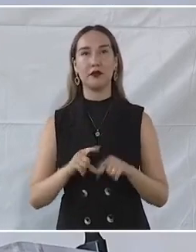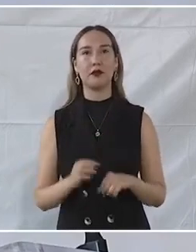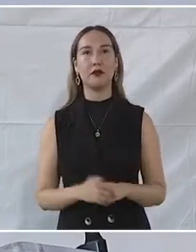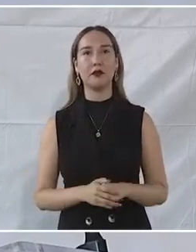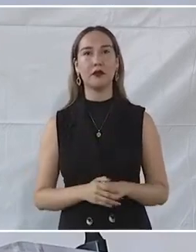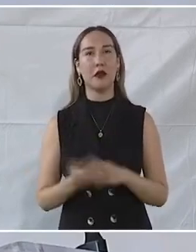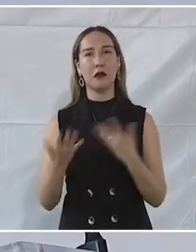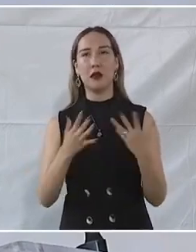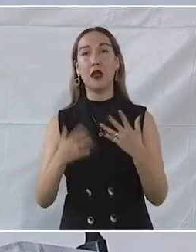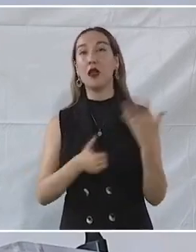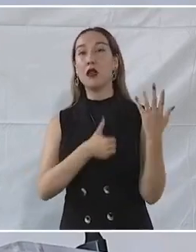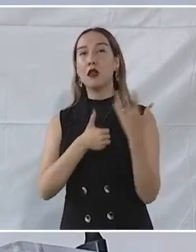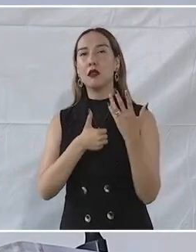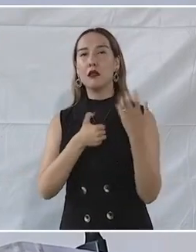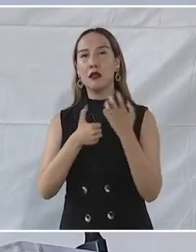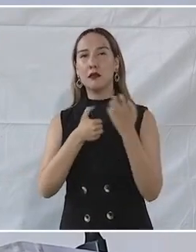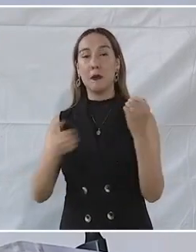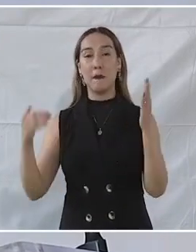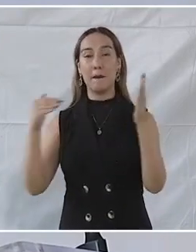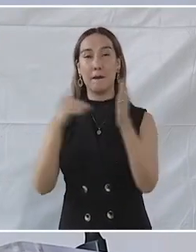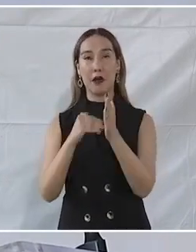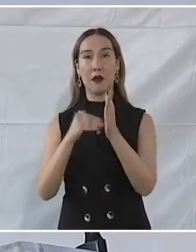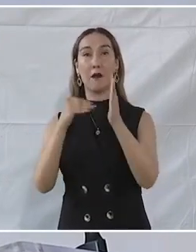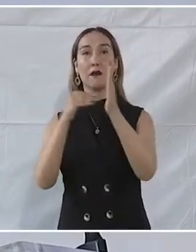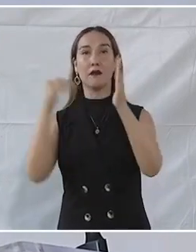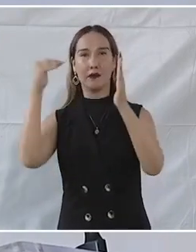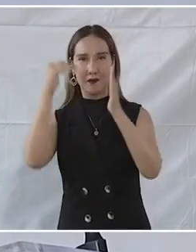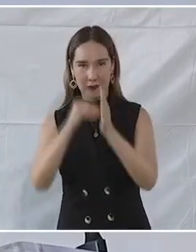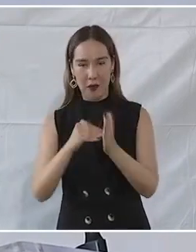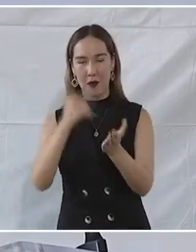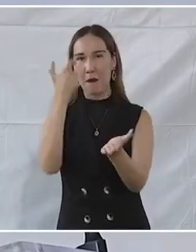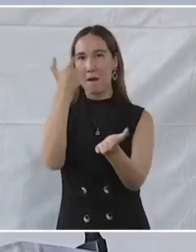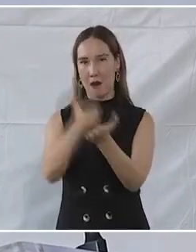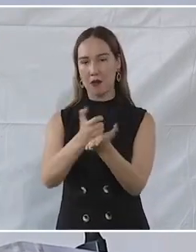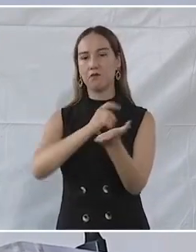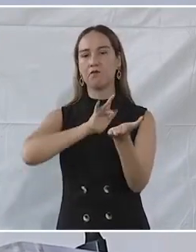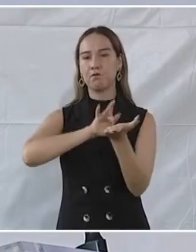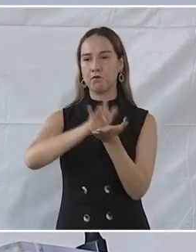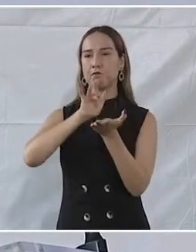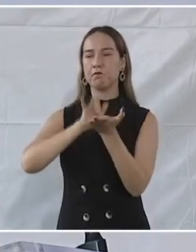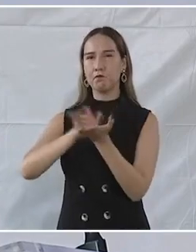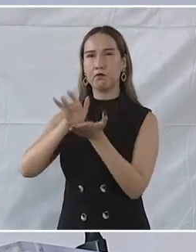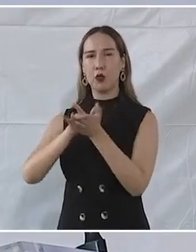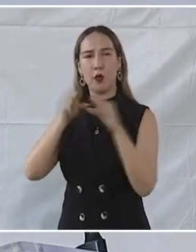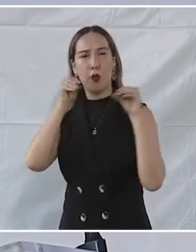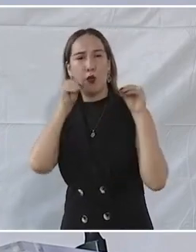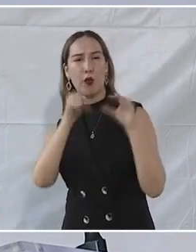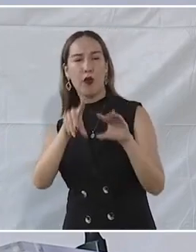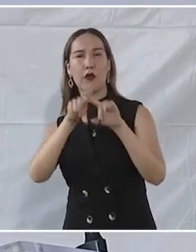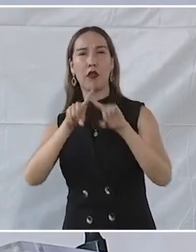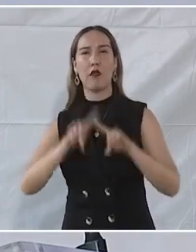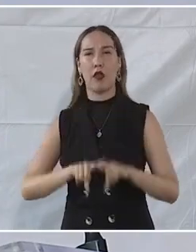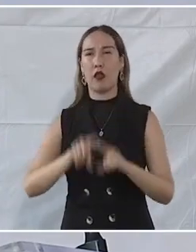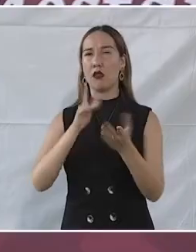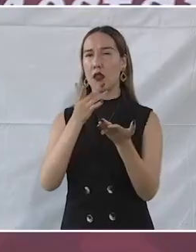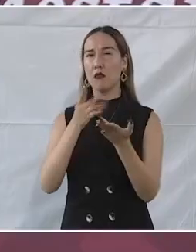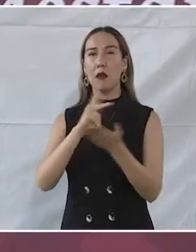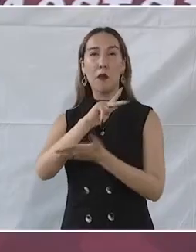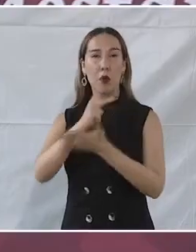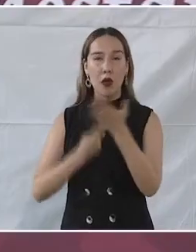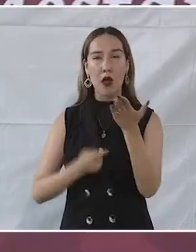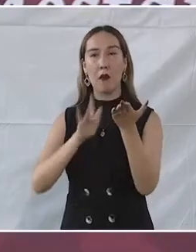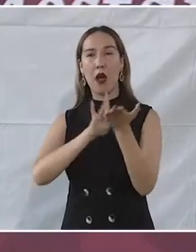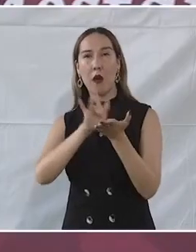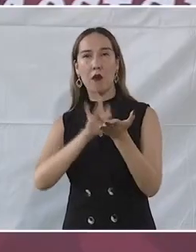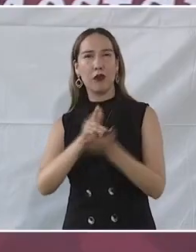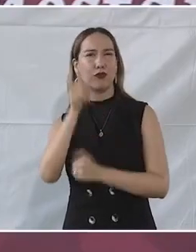600 mil millones de pesos este año. Los programas para el bienestar llegan a todos los rincones del país. Y cuando digo